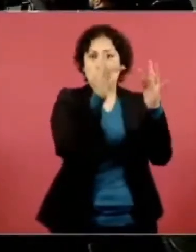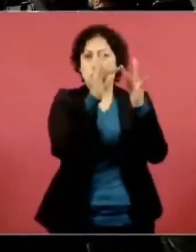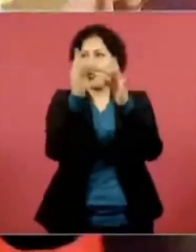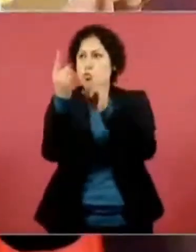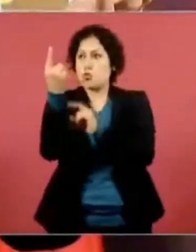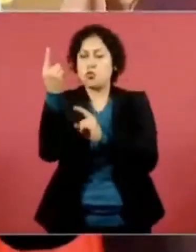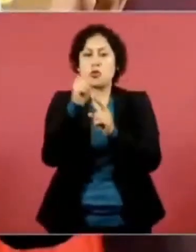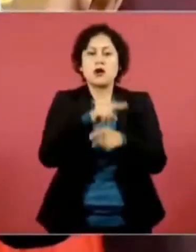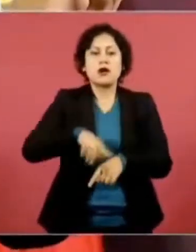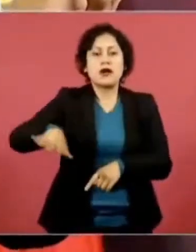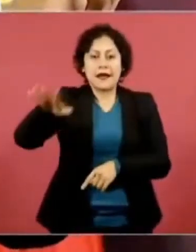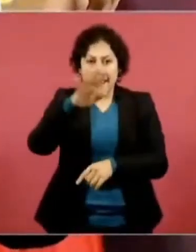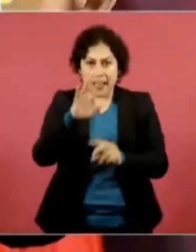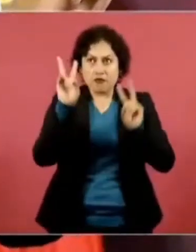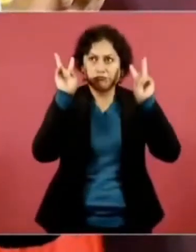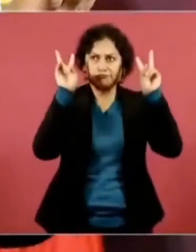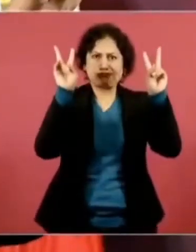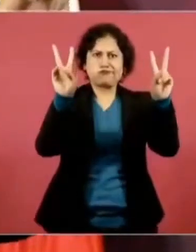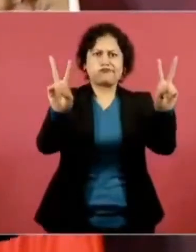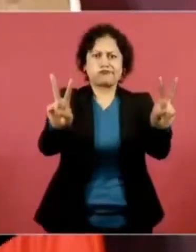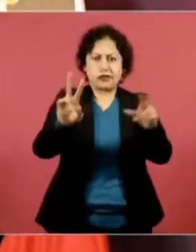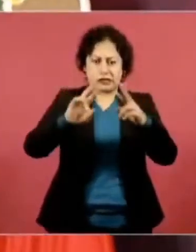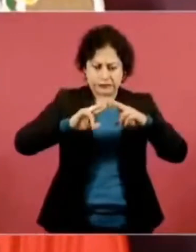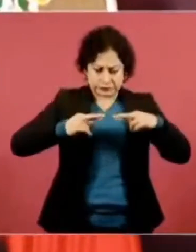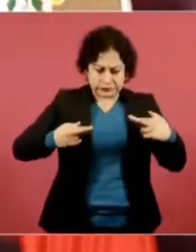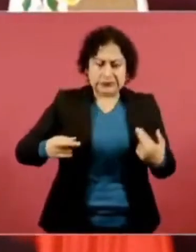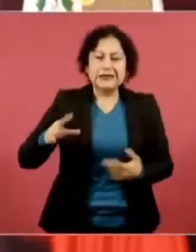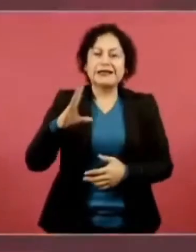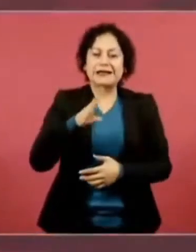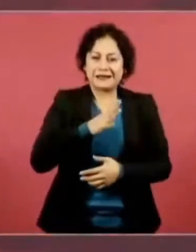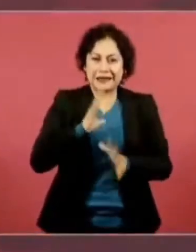para que se puedan conectar